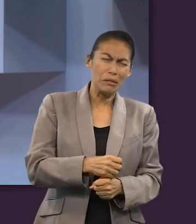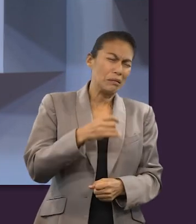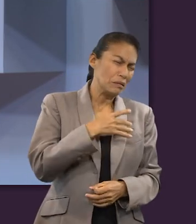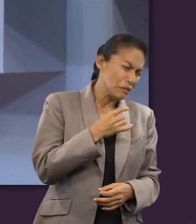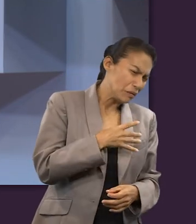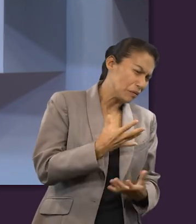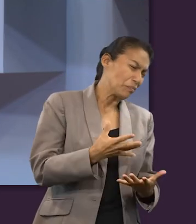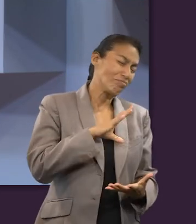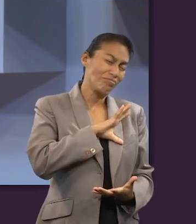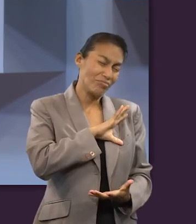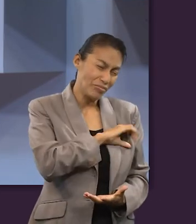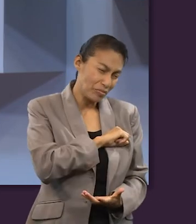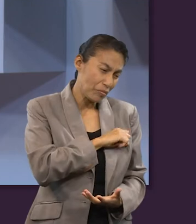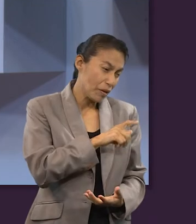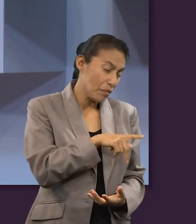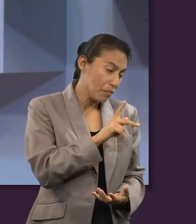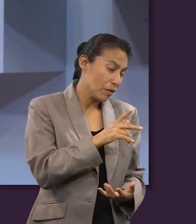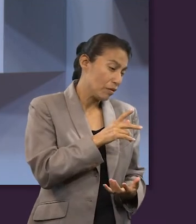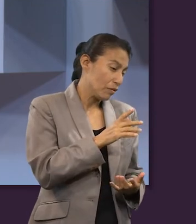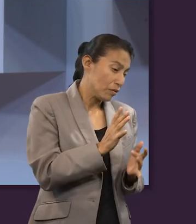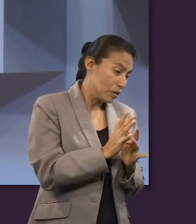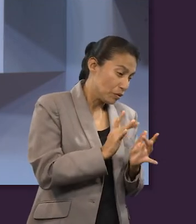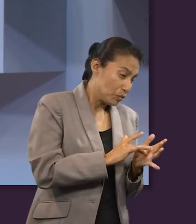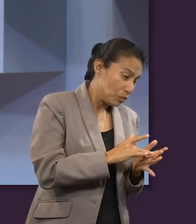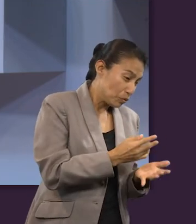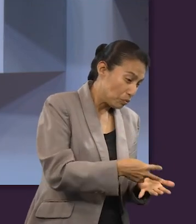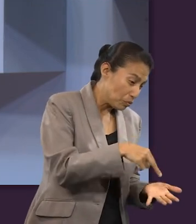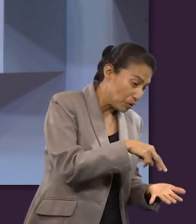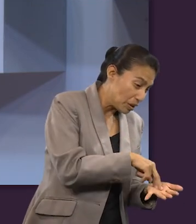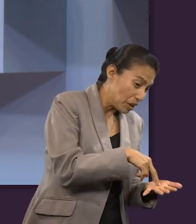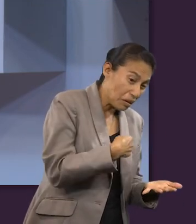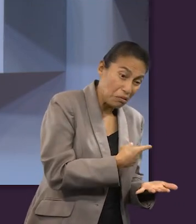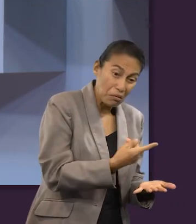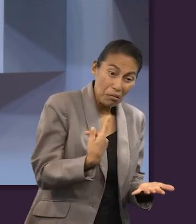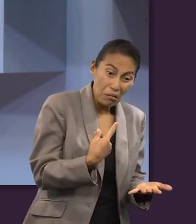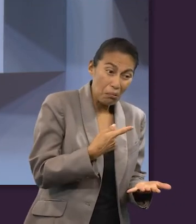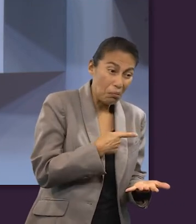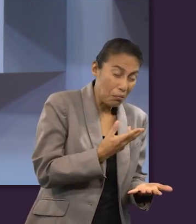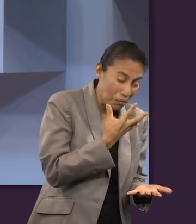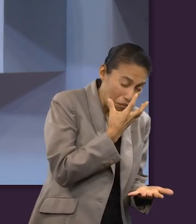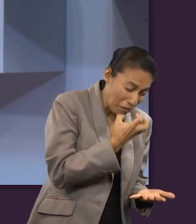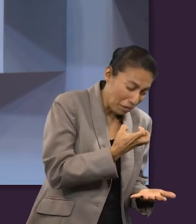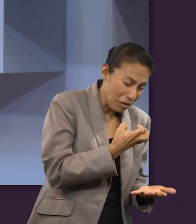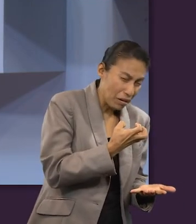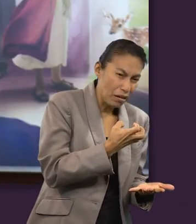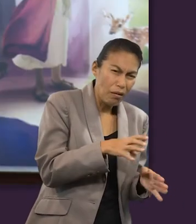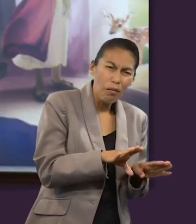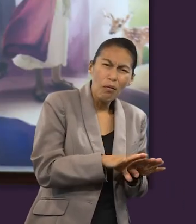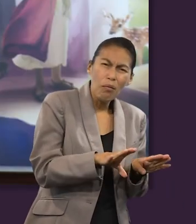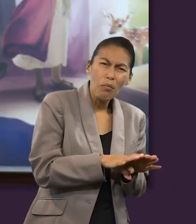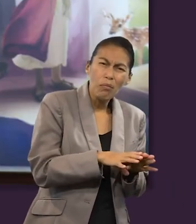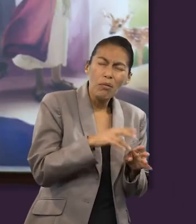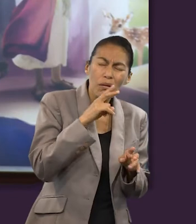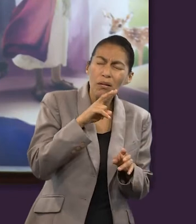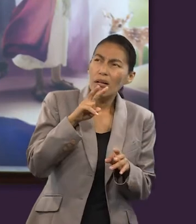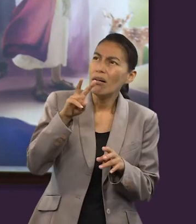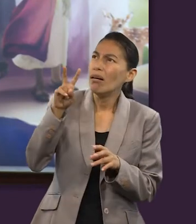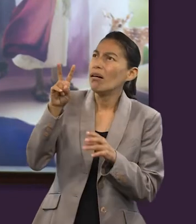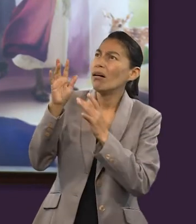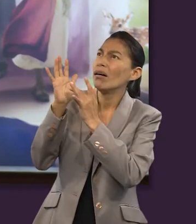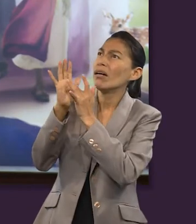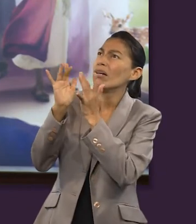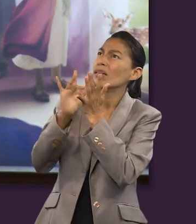atravesamos ahora, podemos tener esperanza en este suceso? Si Jesús